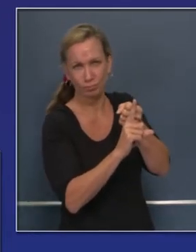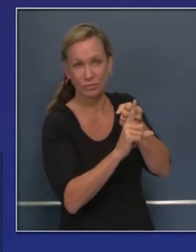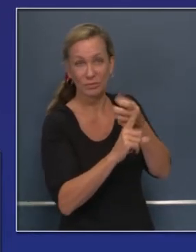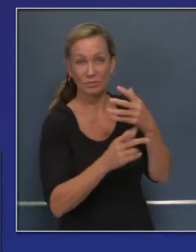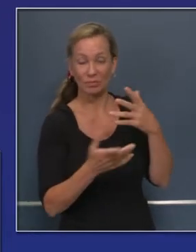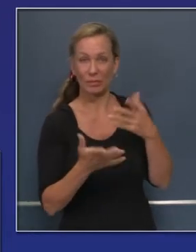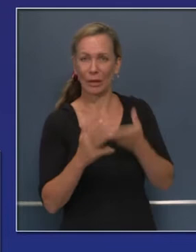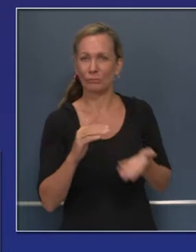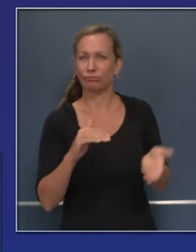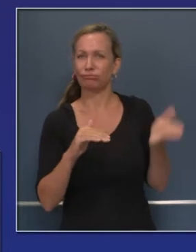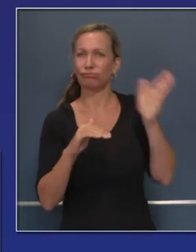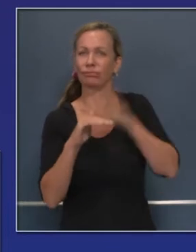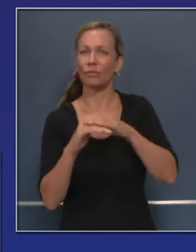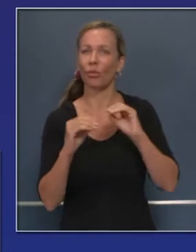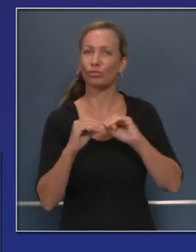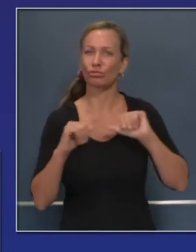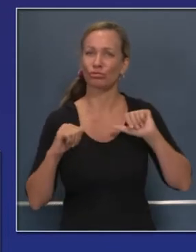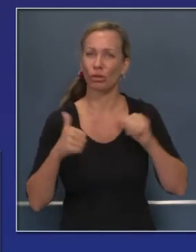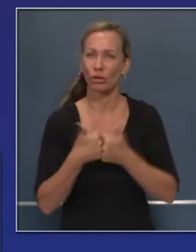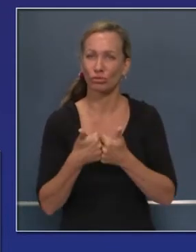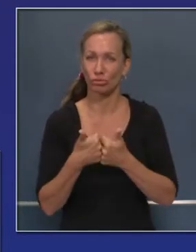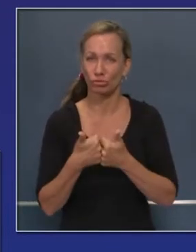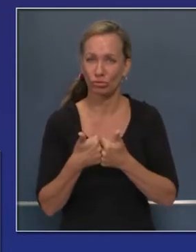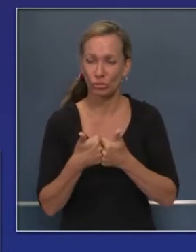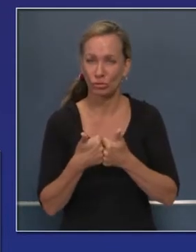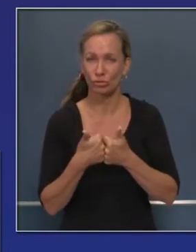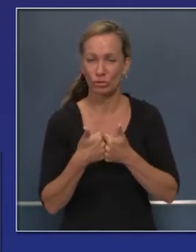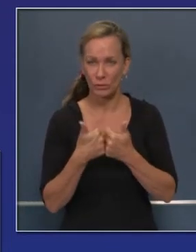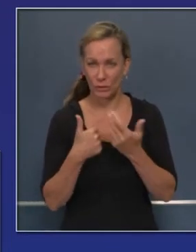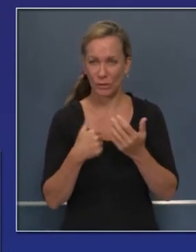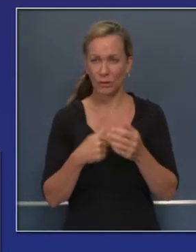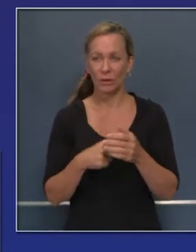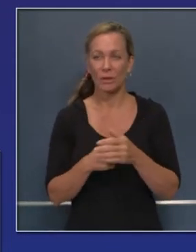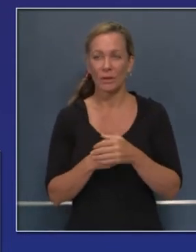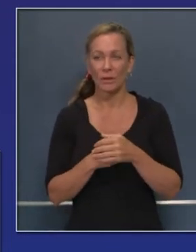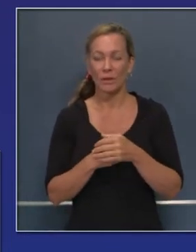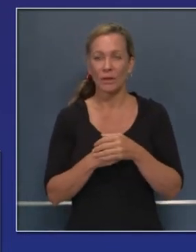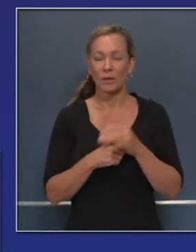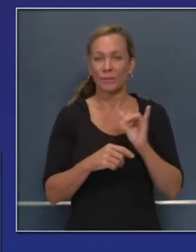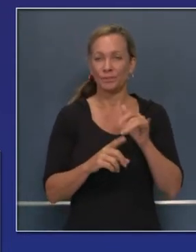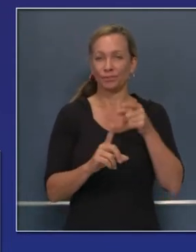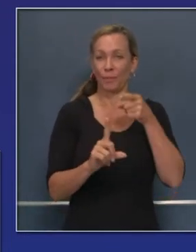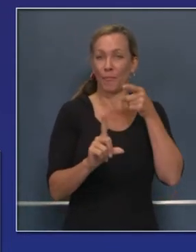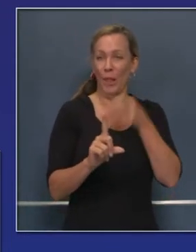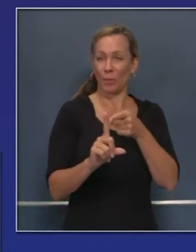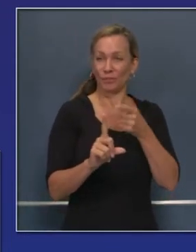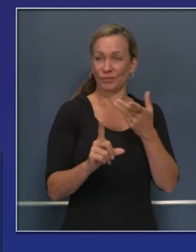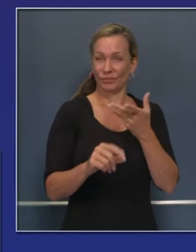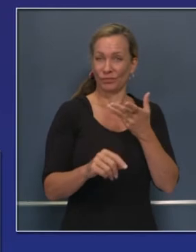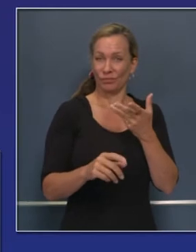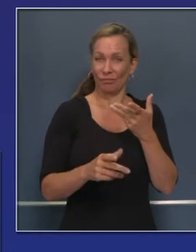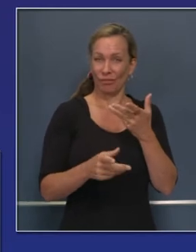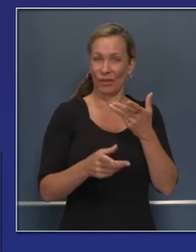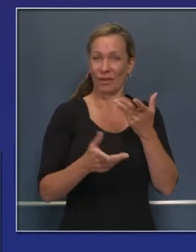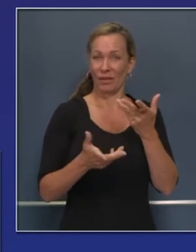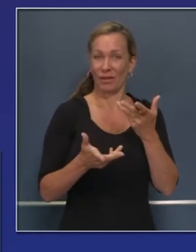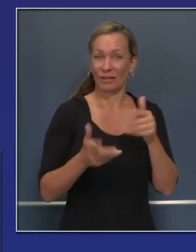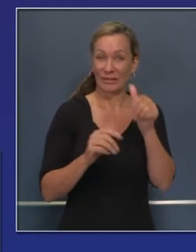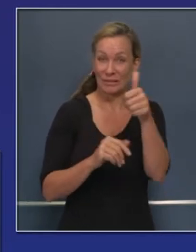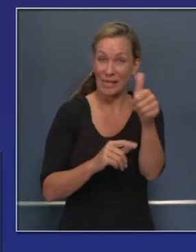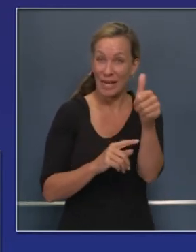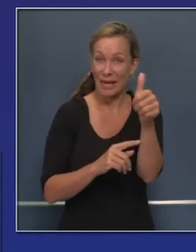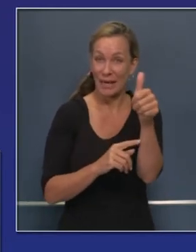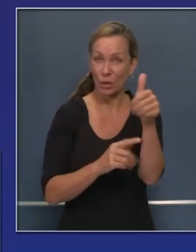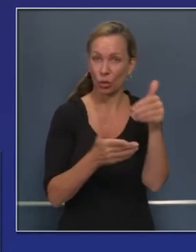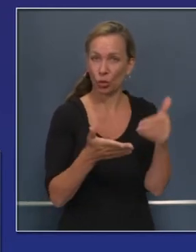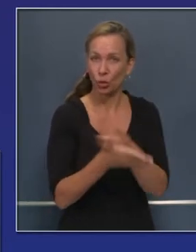particularmente en cuanto a identificar incendios. Y debo señalar que ha habido 10 nuevos incendios, pero debo